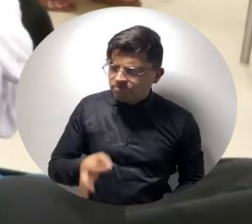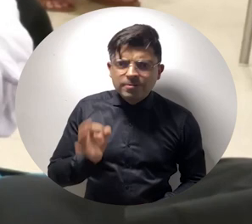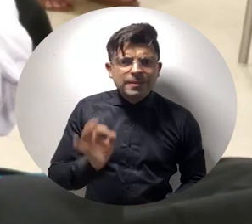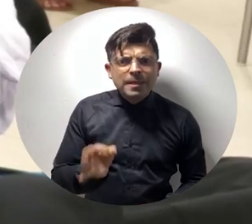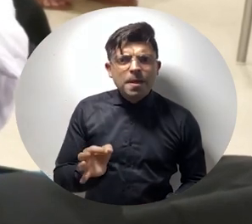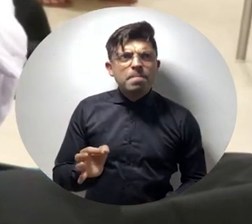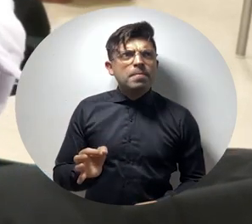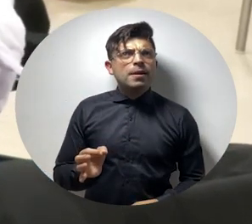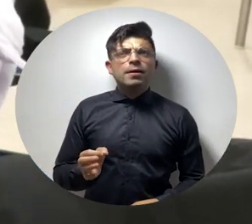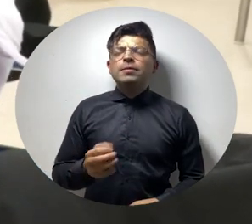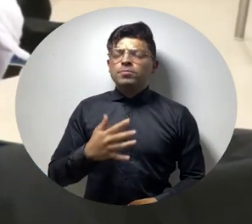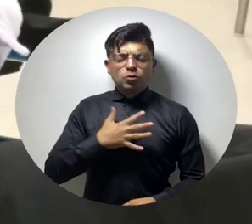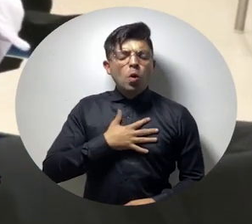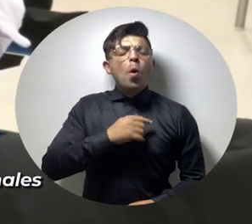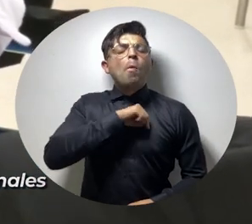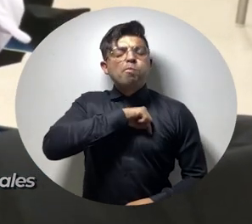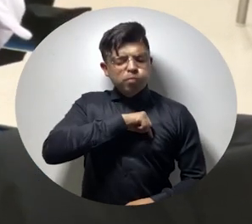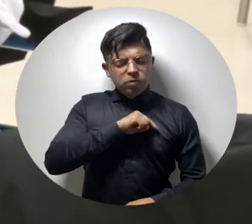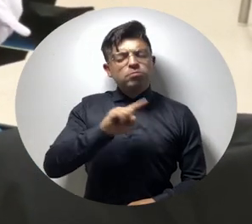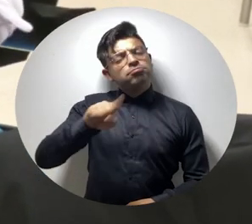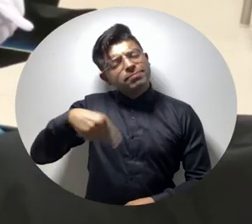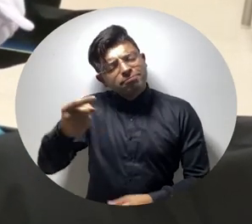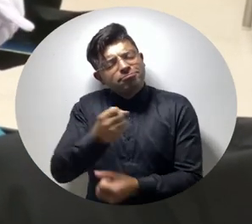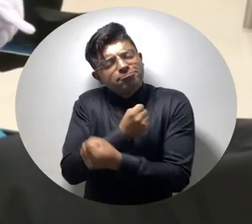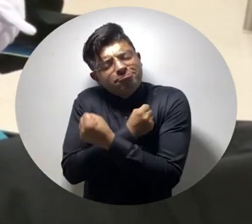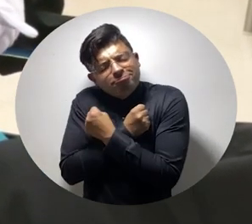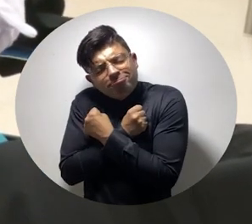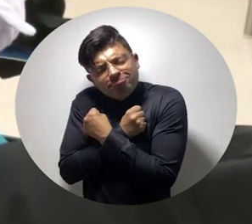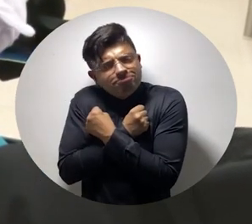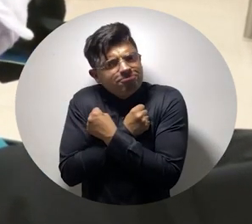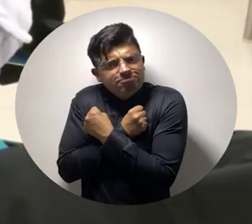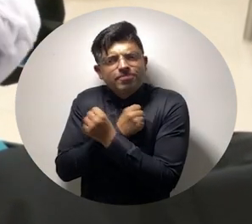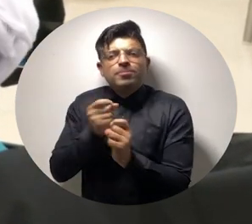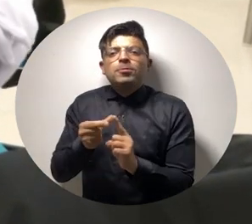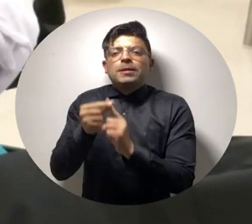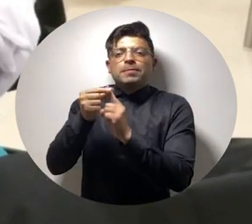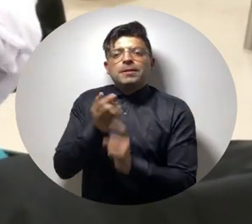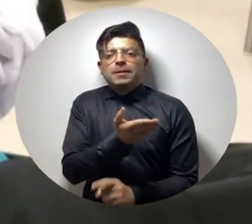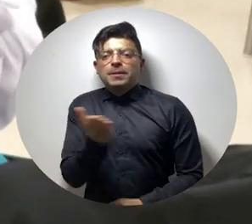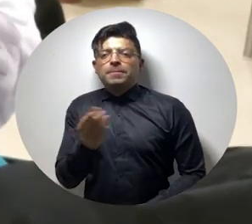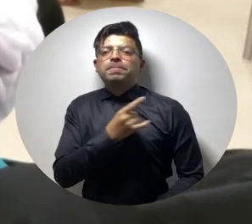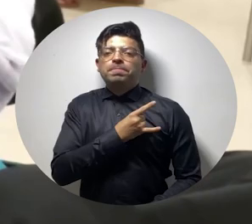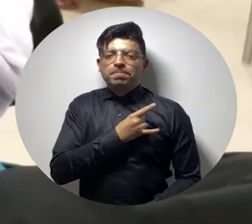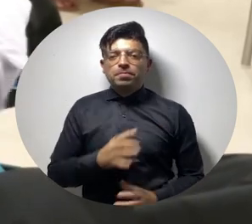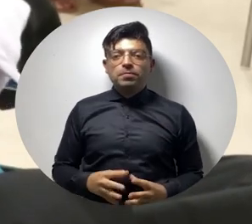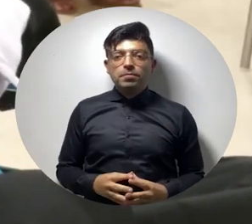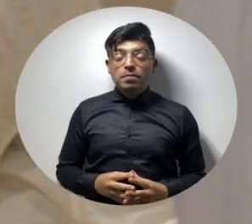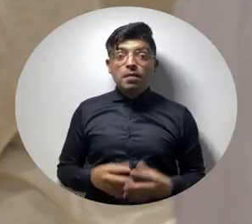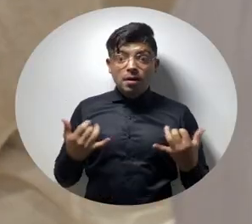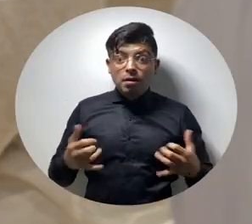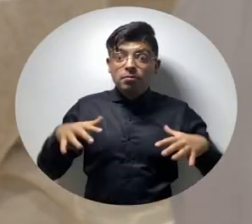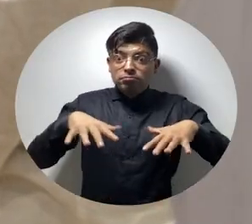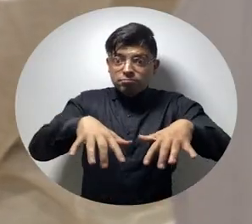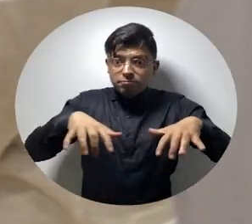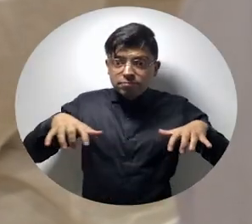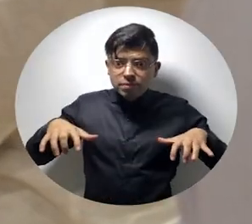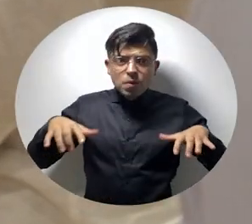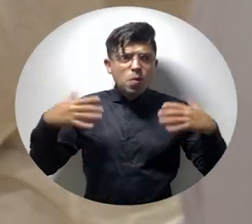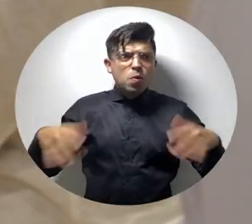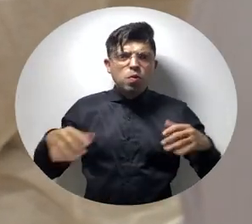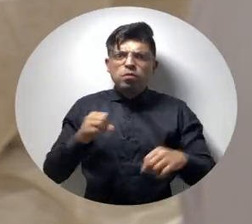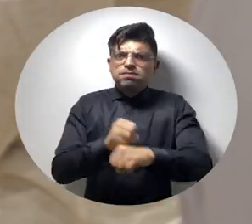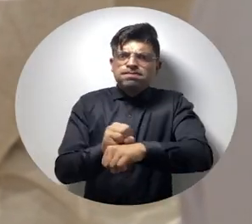siempre he tenido un cariño especial. Este es un evento